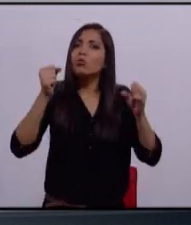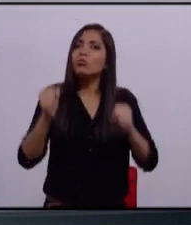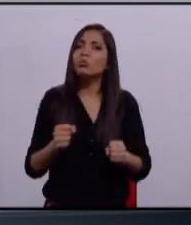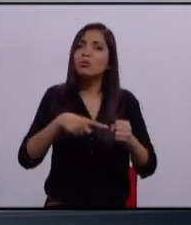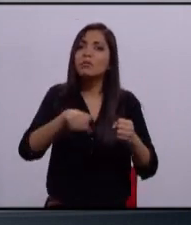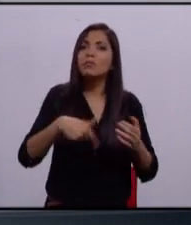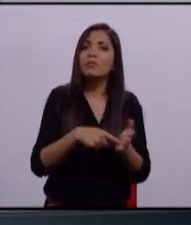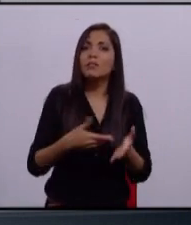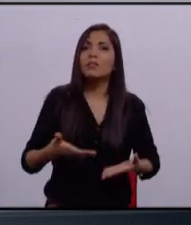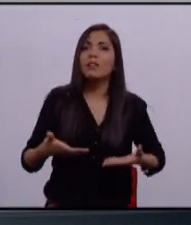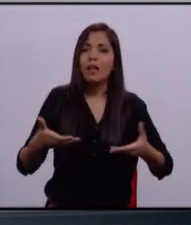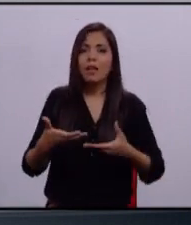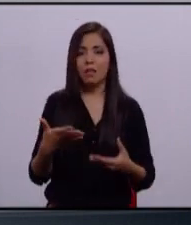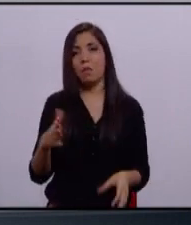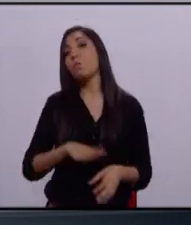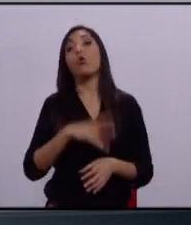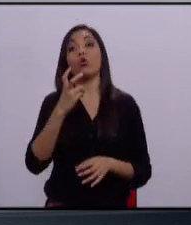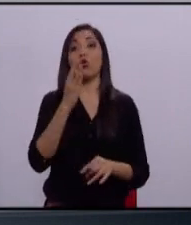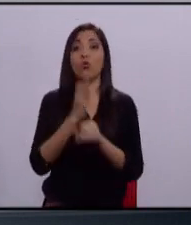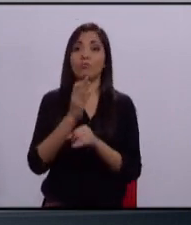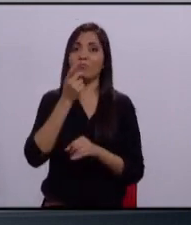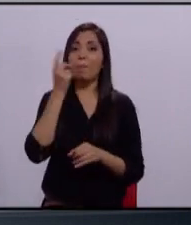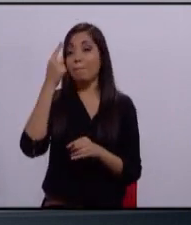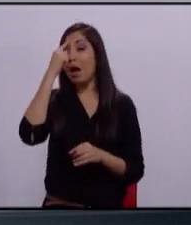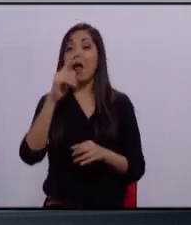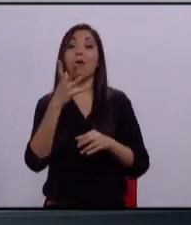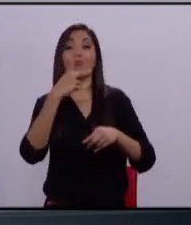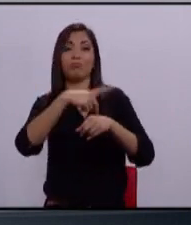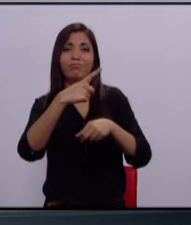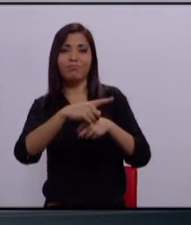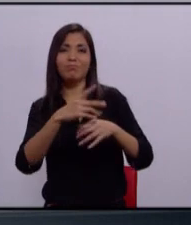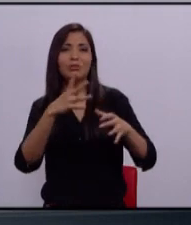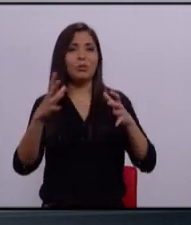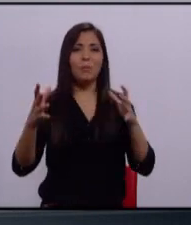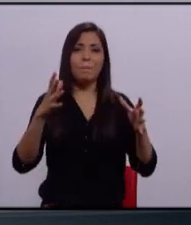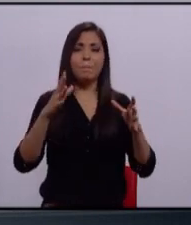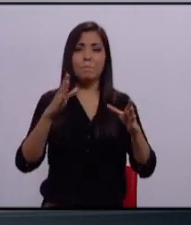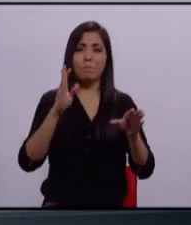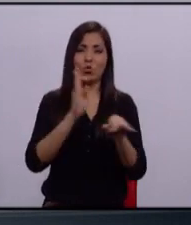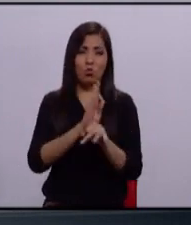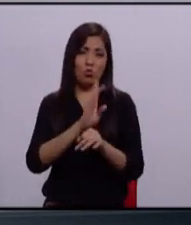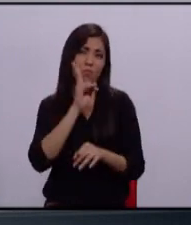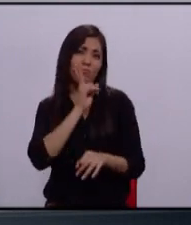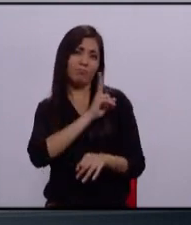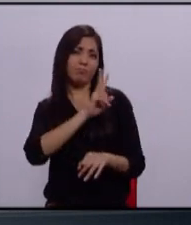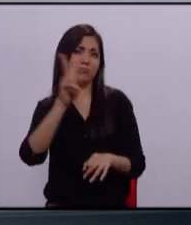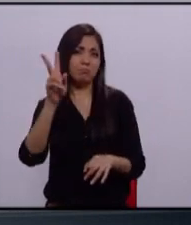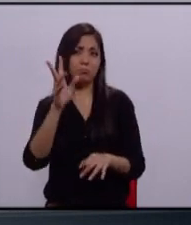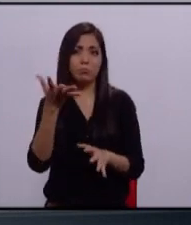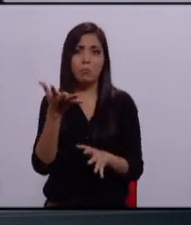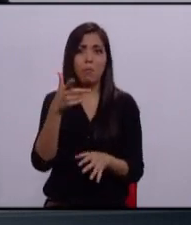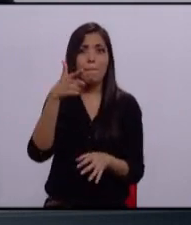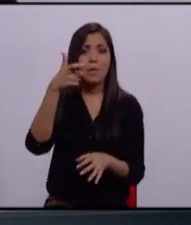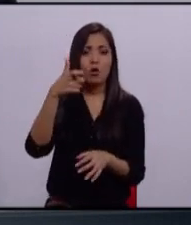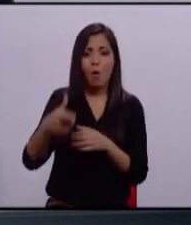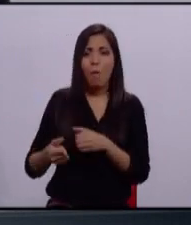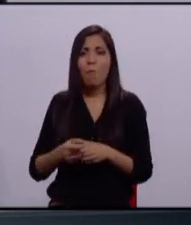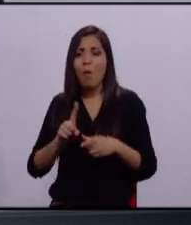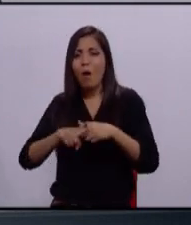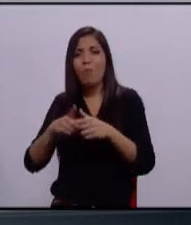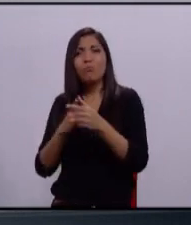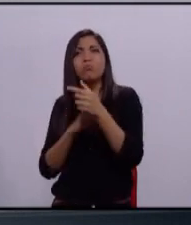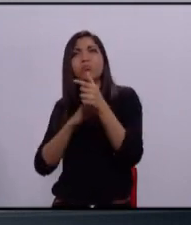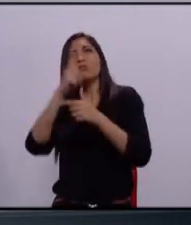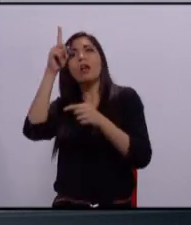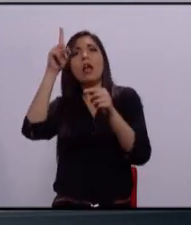problema como real, no como un acto vandálico. Es decir, el disparar un cohete tierra-aire a un helicóptero de las